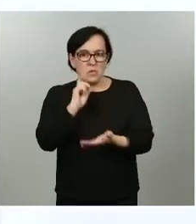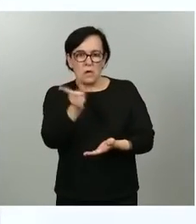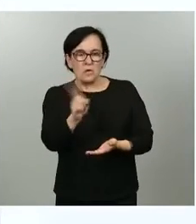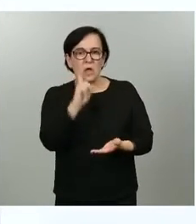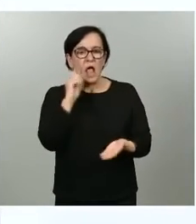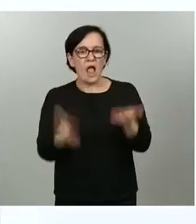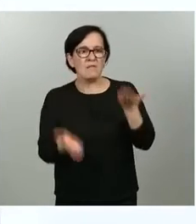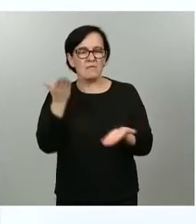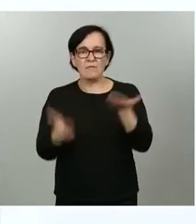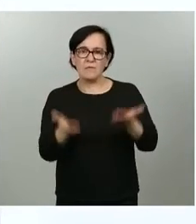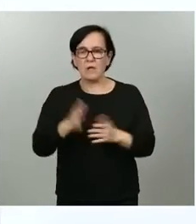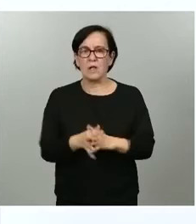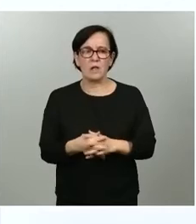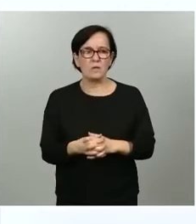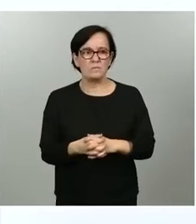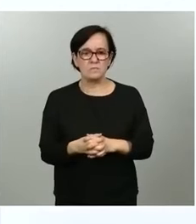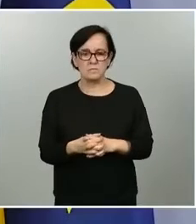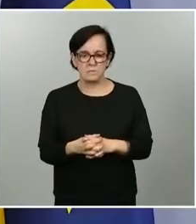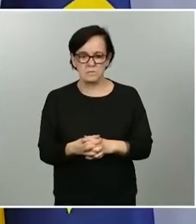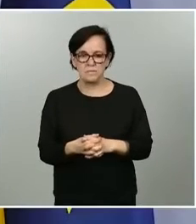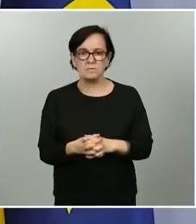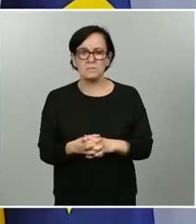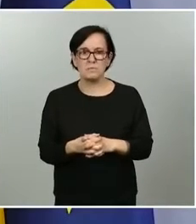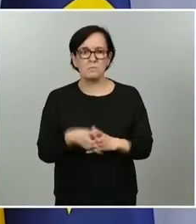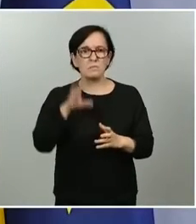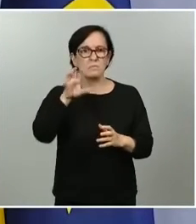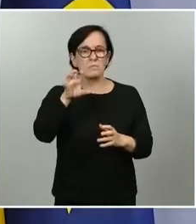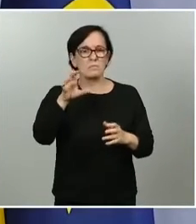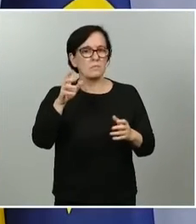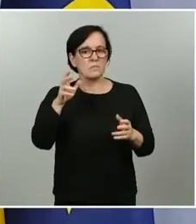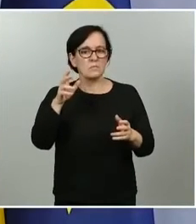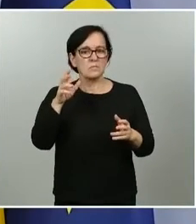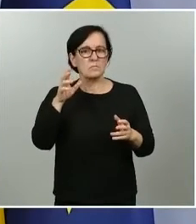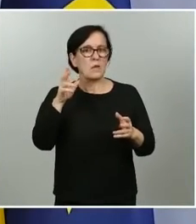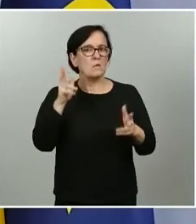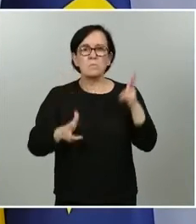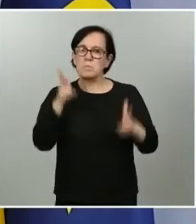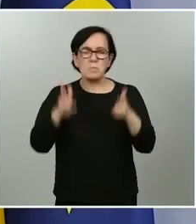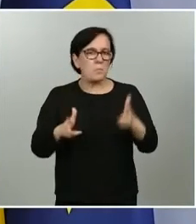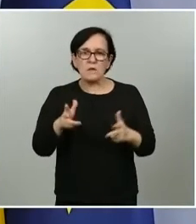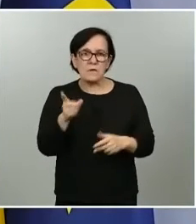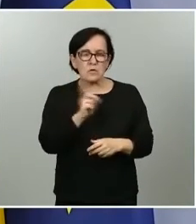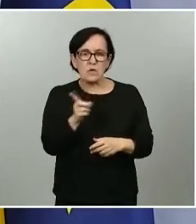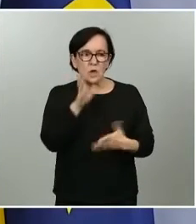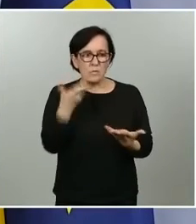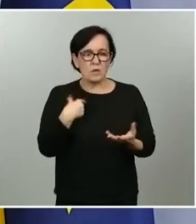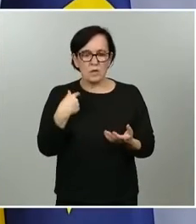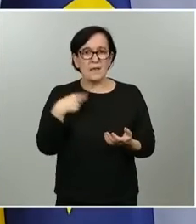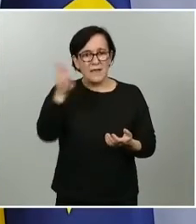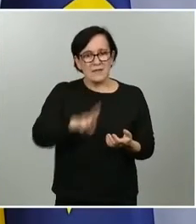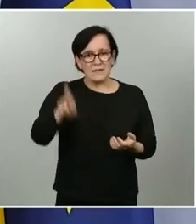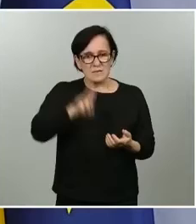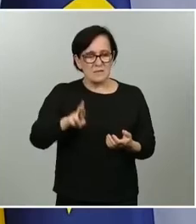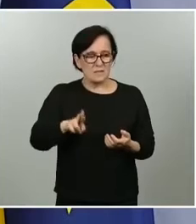se ha hecho de la comunidad autónoma del país del país vasco saben ustedes porque hemos insistido en multitud de